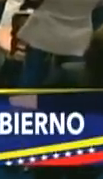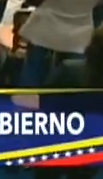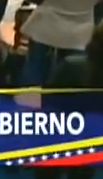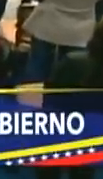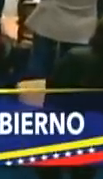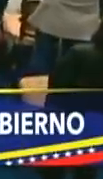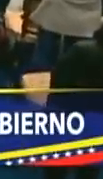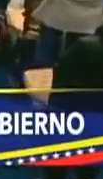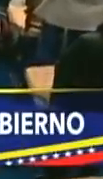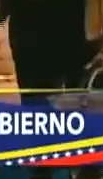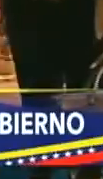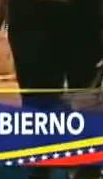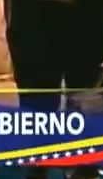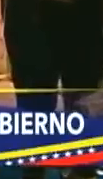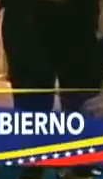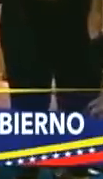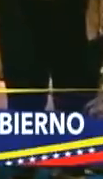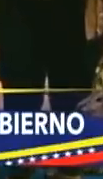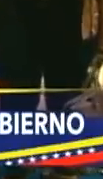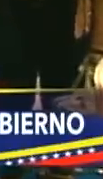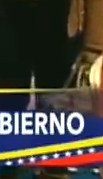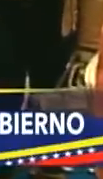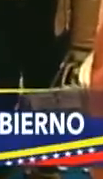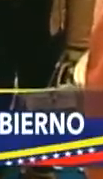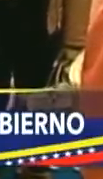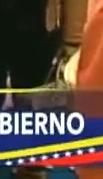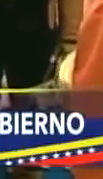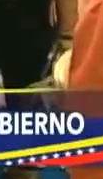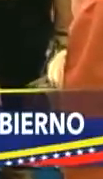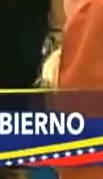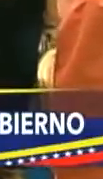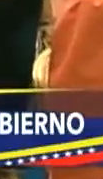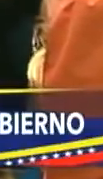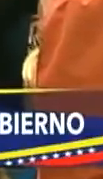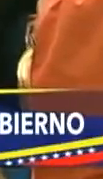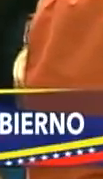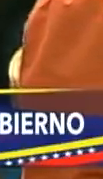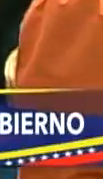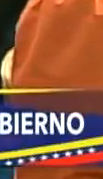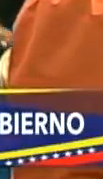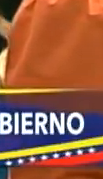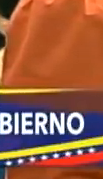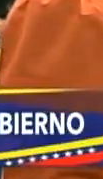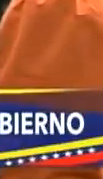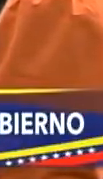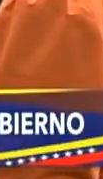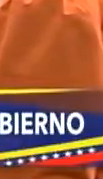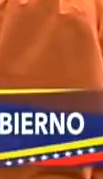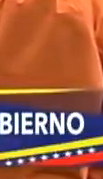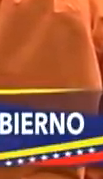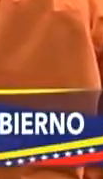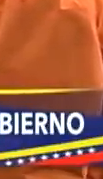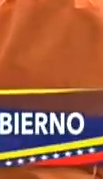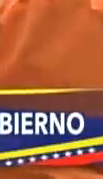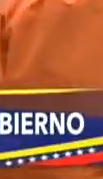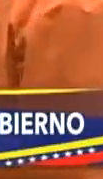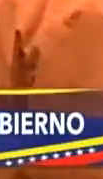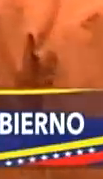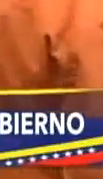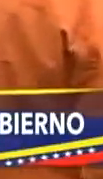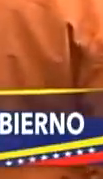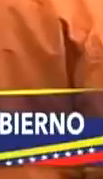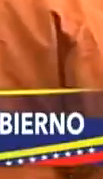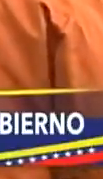productivo nacional. Igualmente desde el Consejo Federal de Gobierno se articulan políticas públicas con el Poder Popular